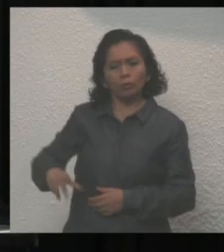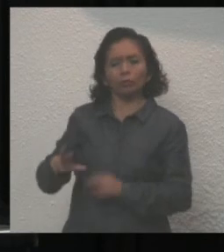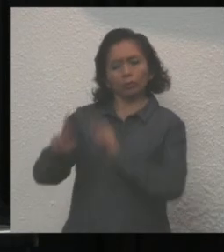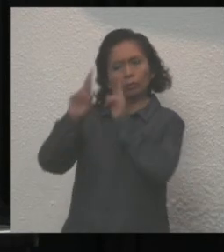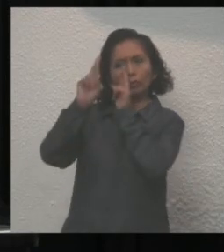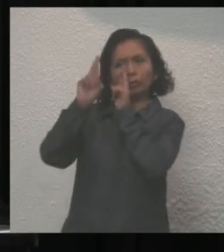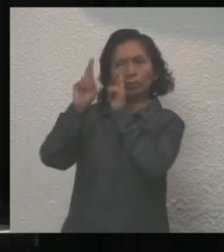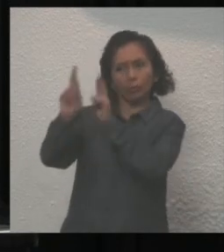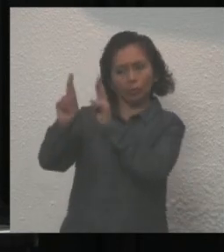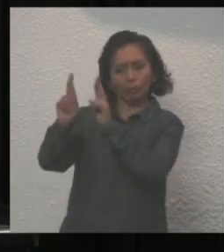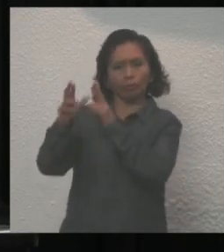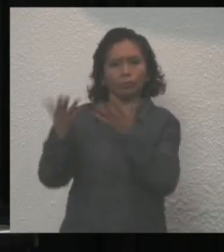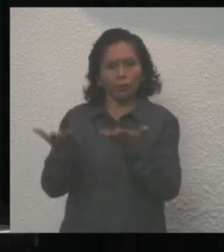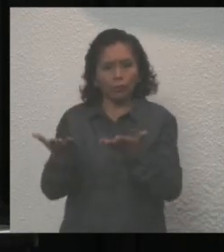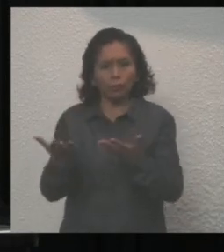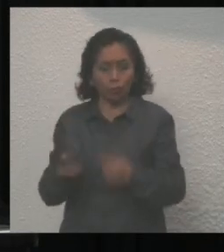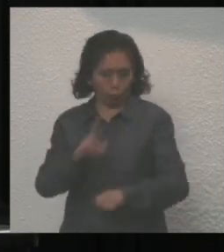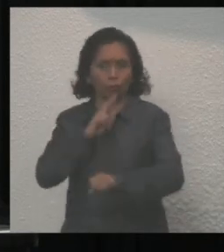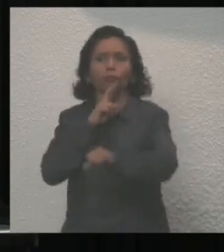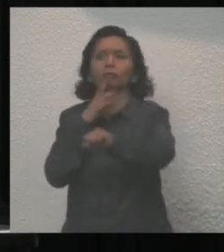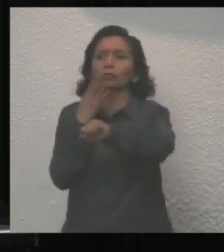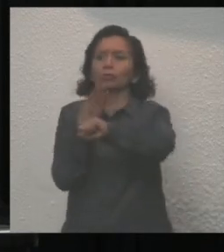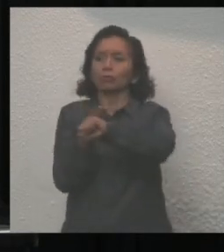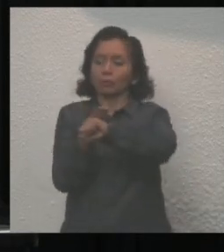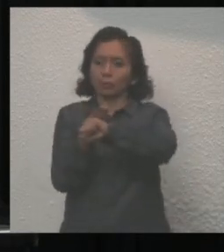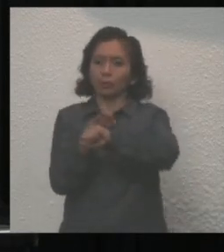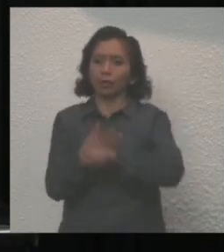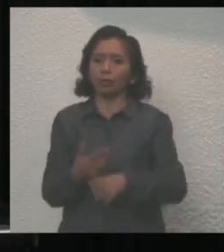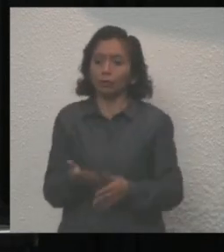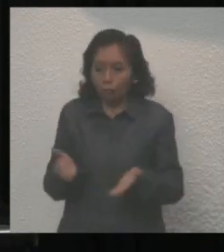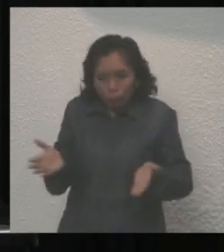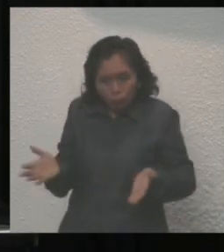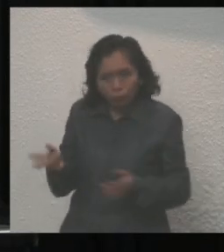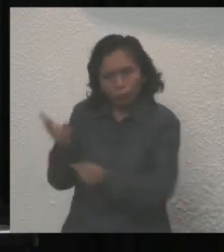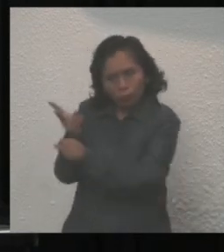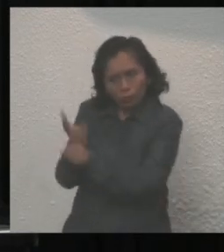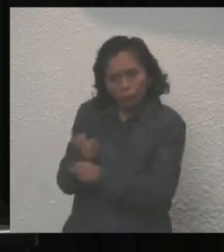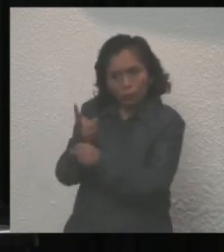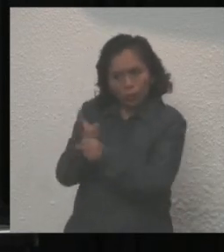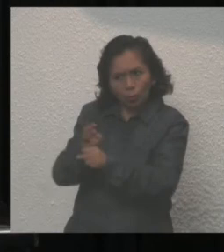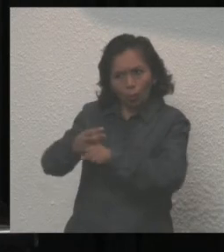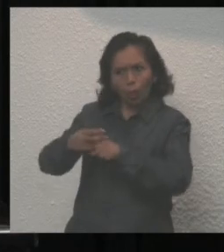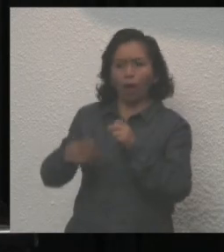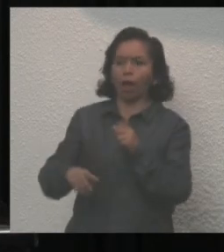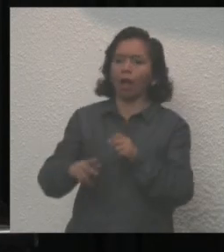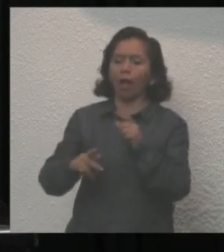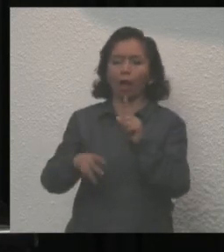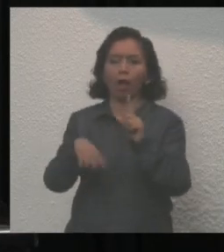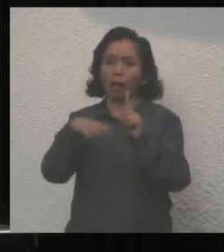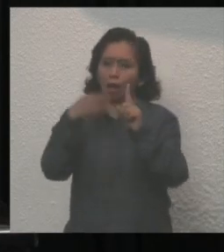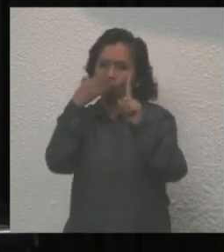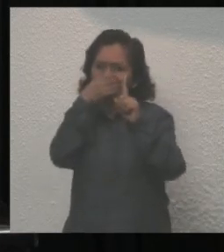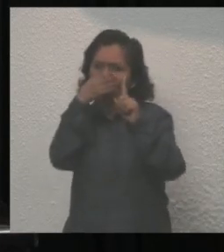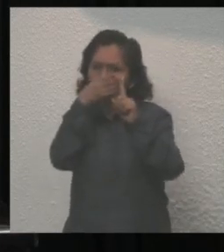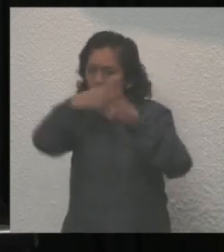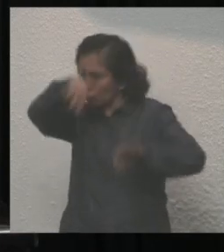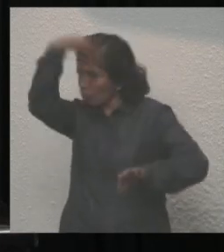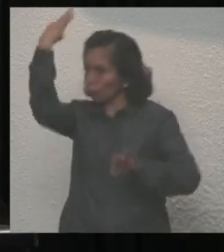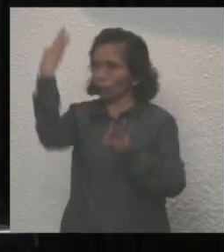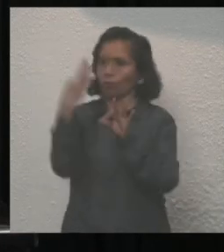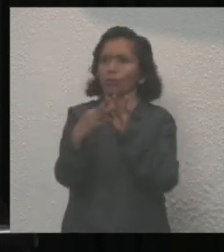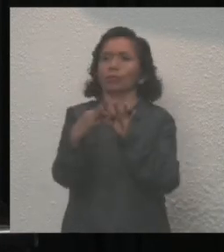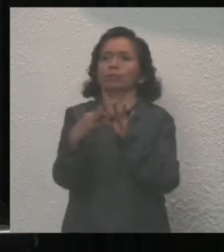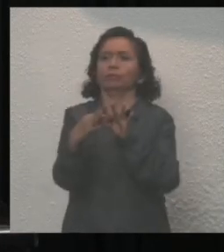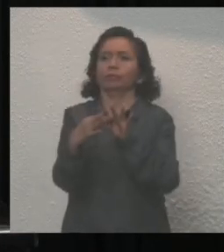y también con responsabilidad lo exhorto a cumplir su palabra y los compromisos hechos